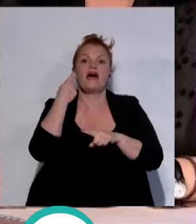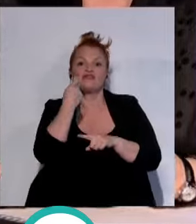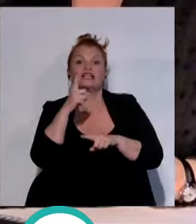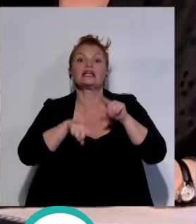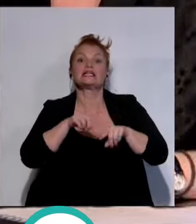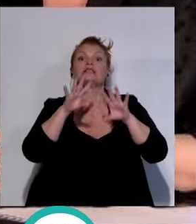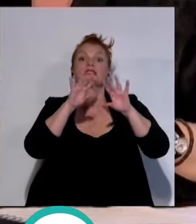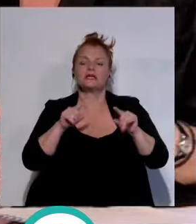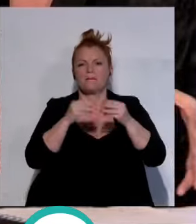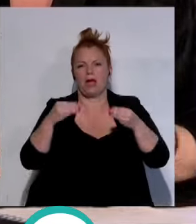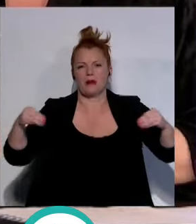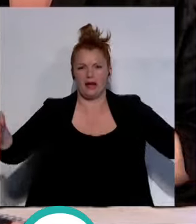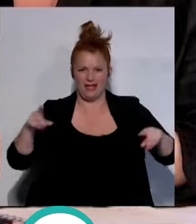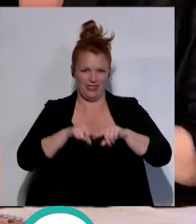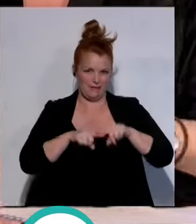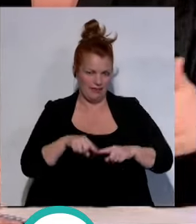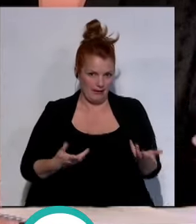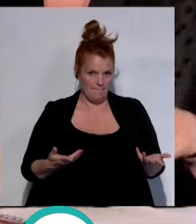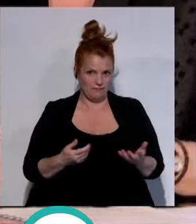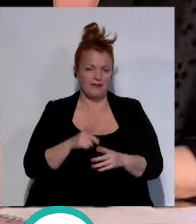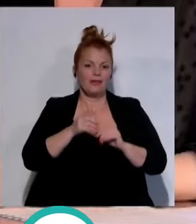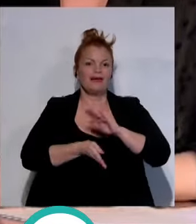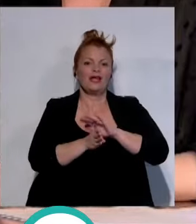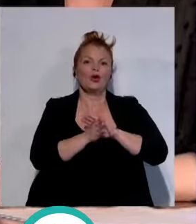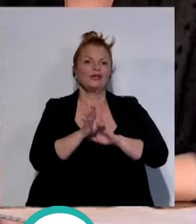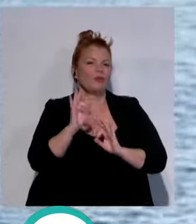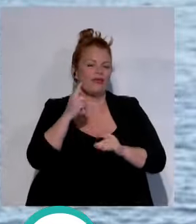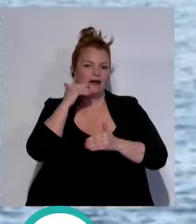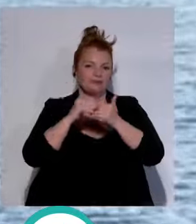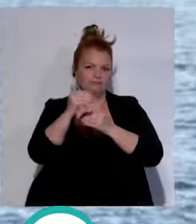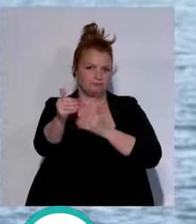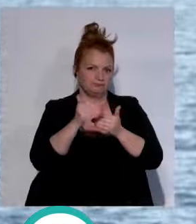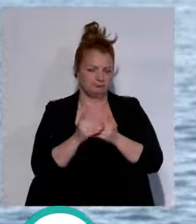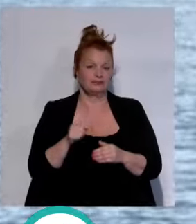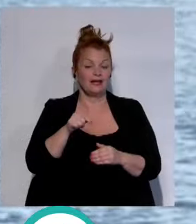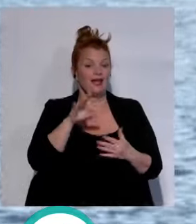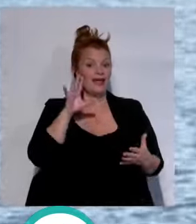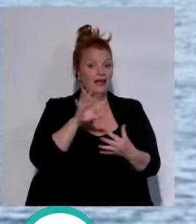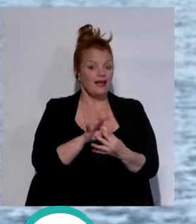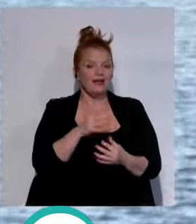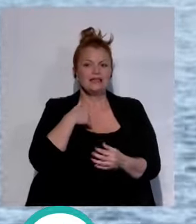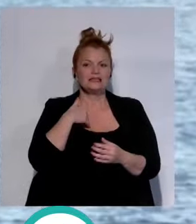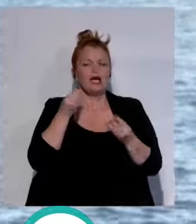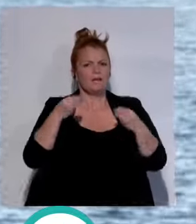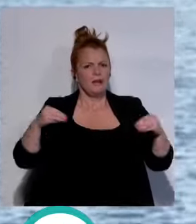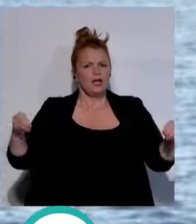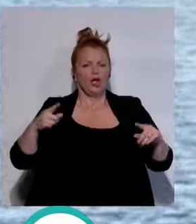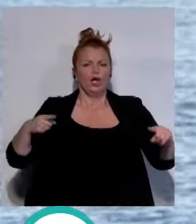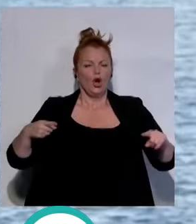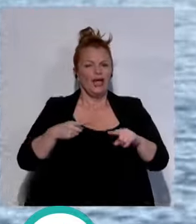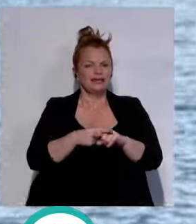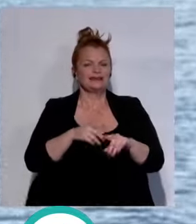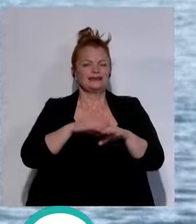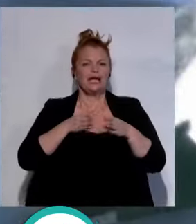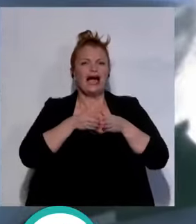pues el número más que el número de expediciones es la continuidad de las expediciones en este sentido en anunciado que ya se ampliaron las conexiones de los